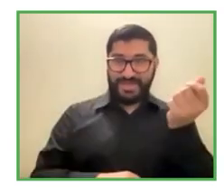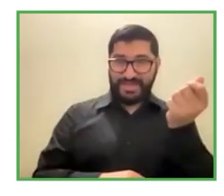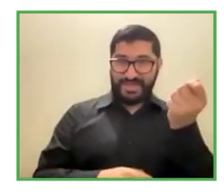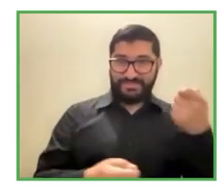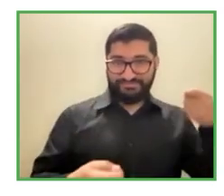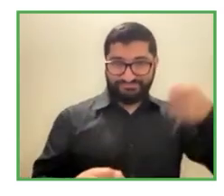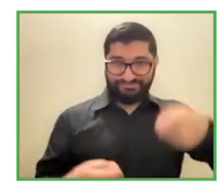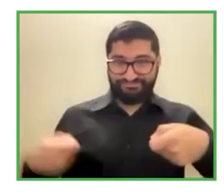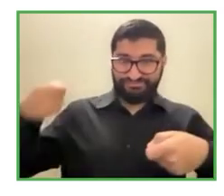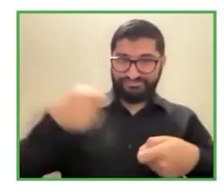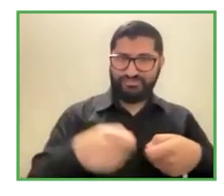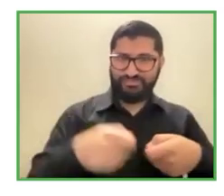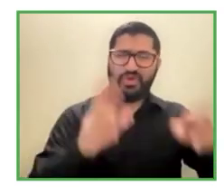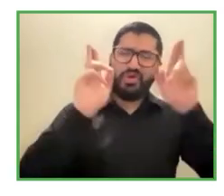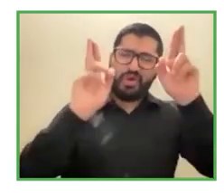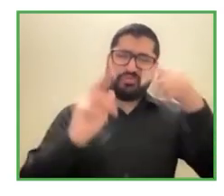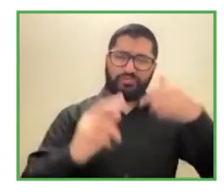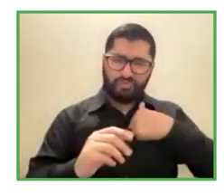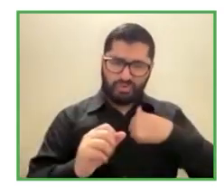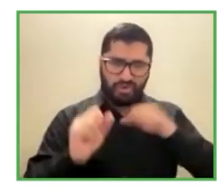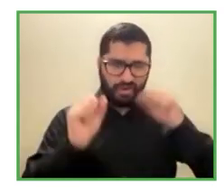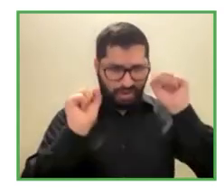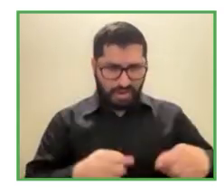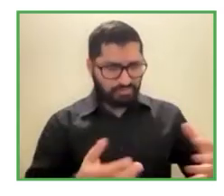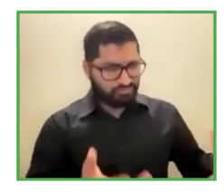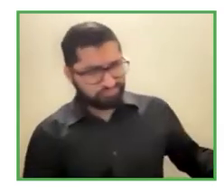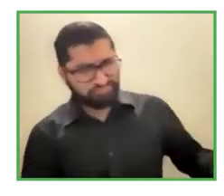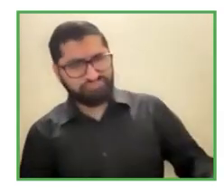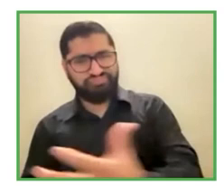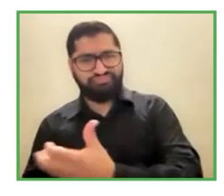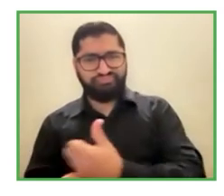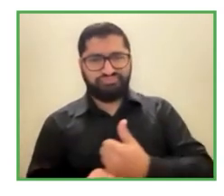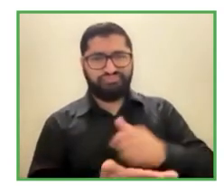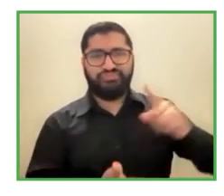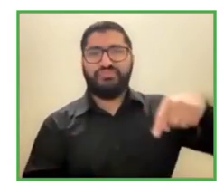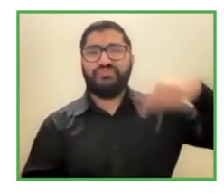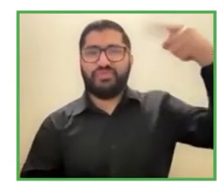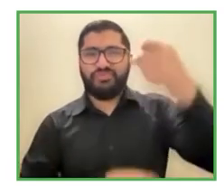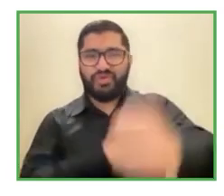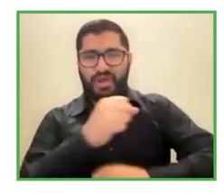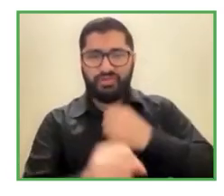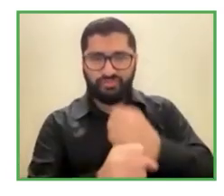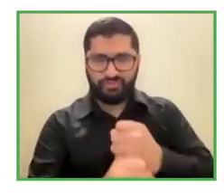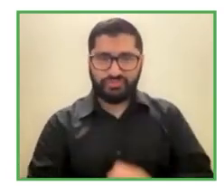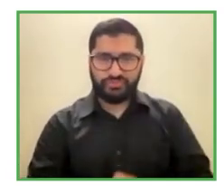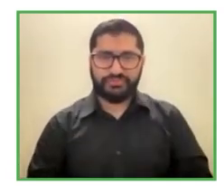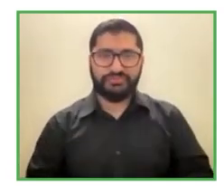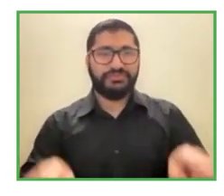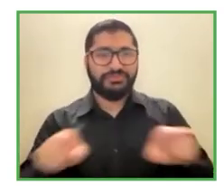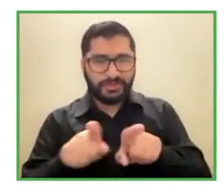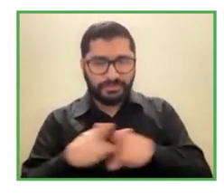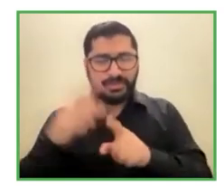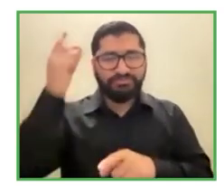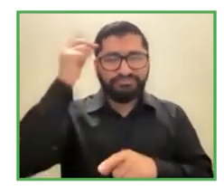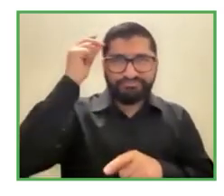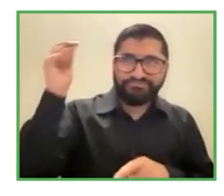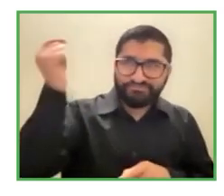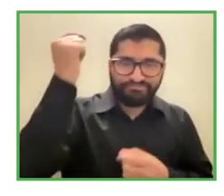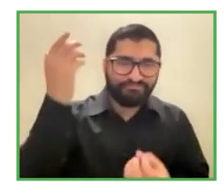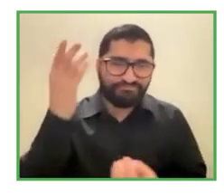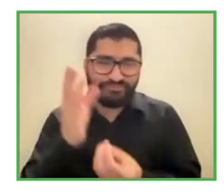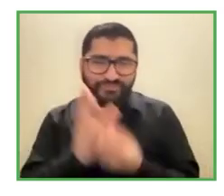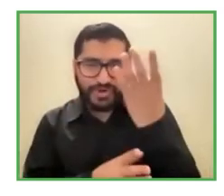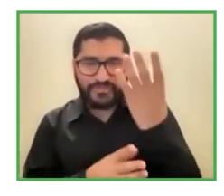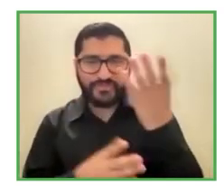y la idea también es poder entregar 80% de la empresa